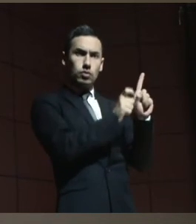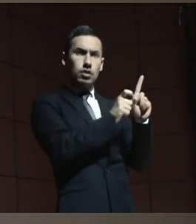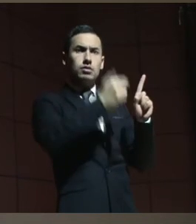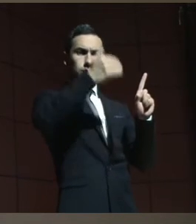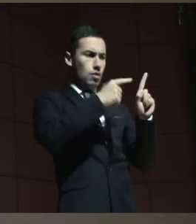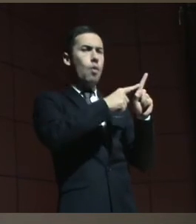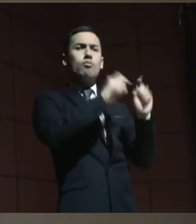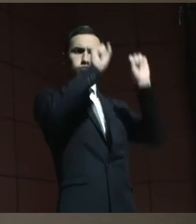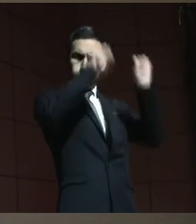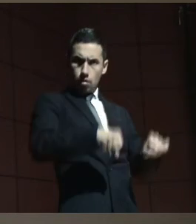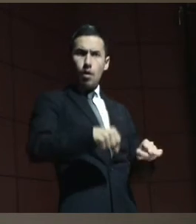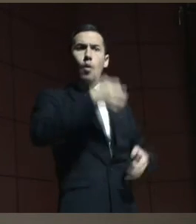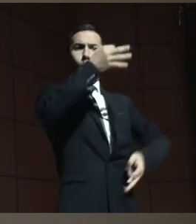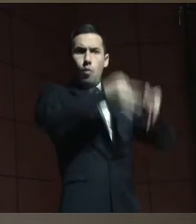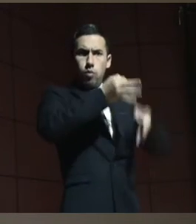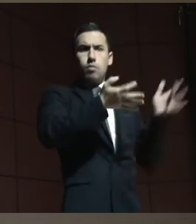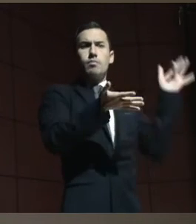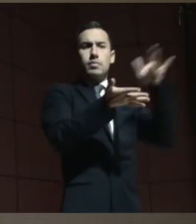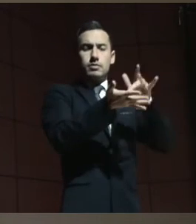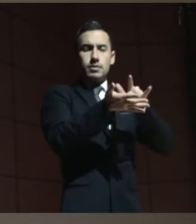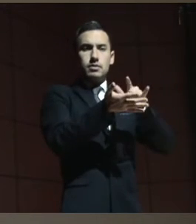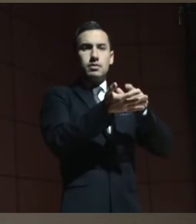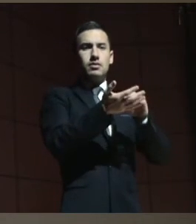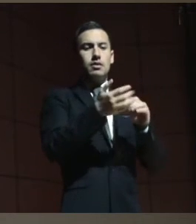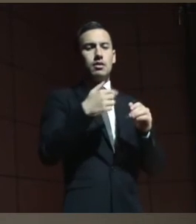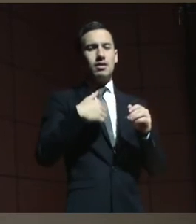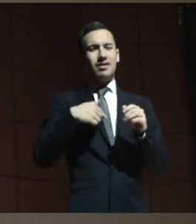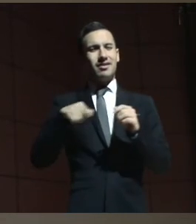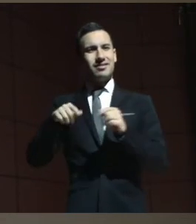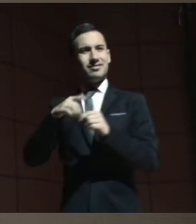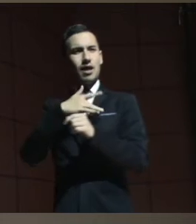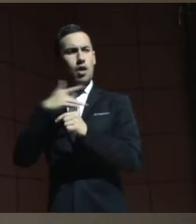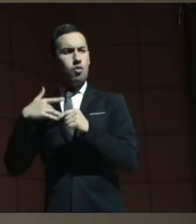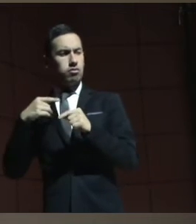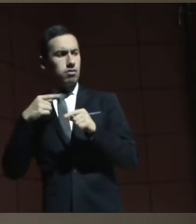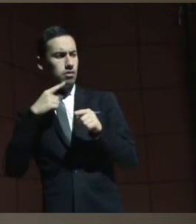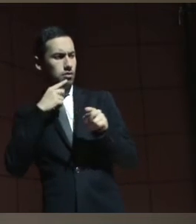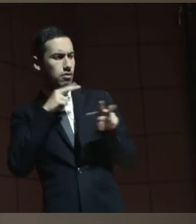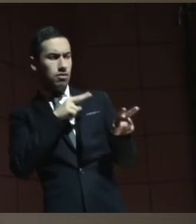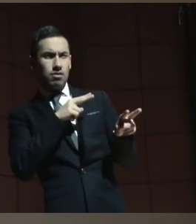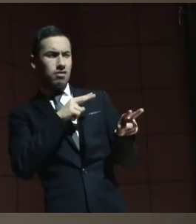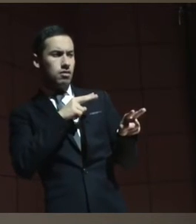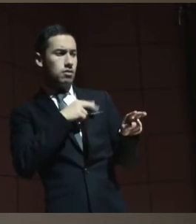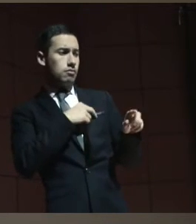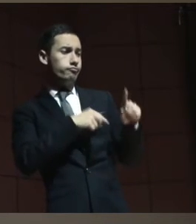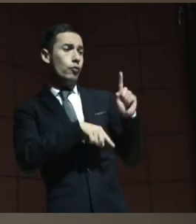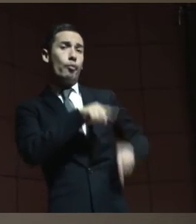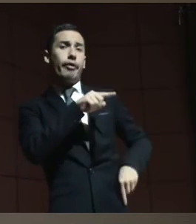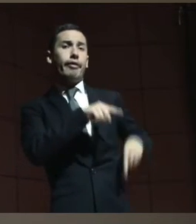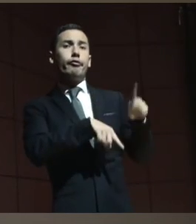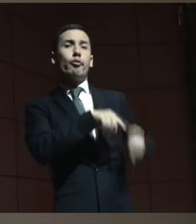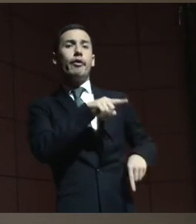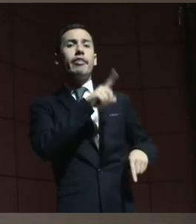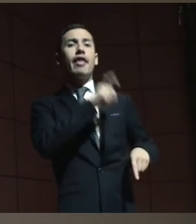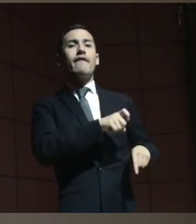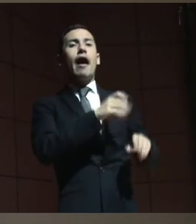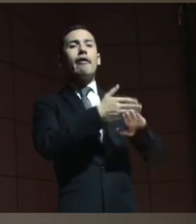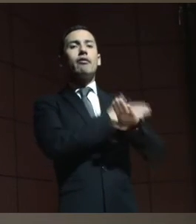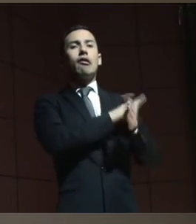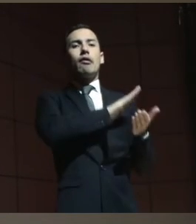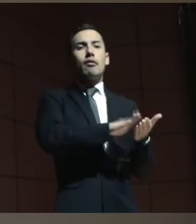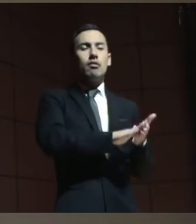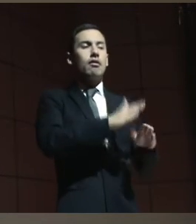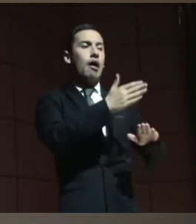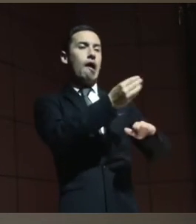las personas que en el ámbito de salud significa que no hay nada que se pueda hacer sin el consentimiento informado.